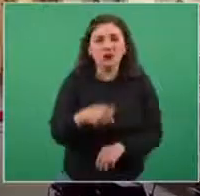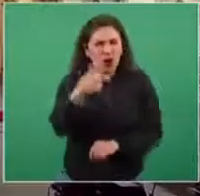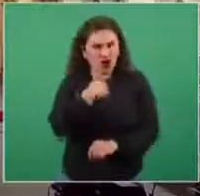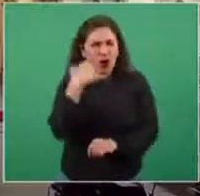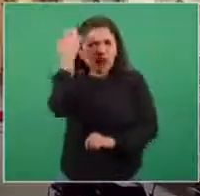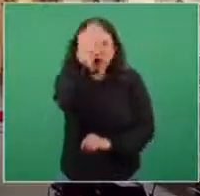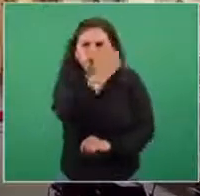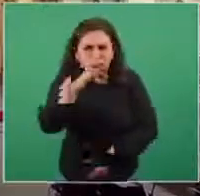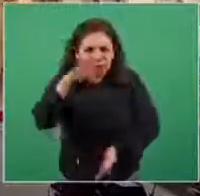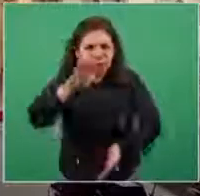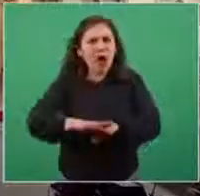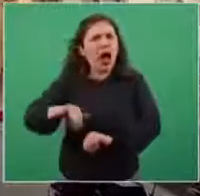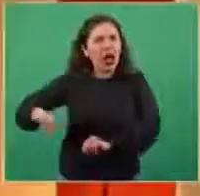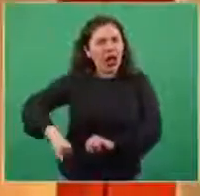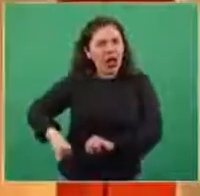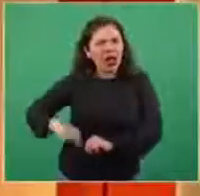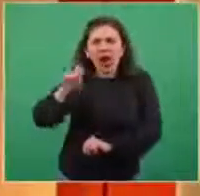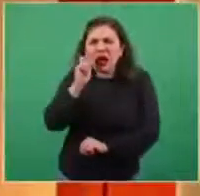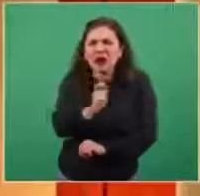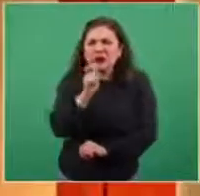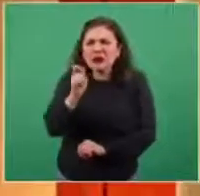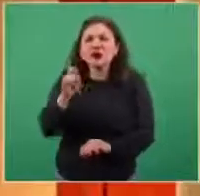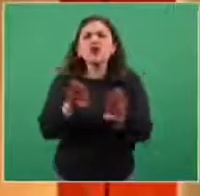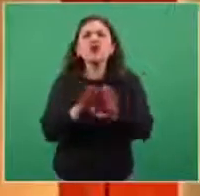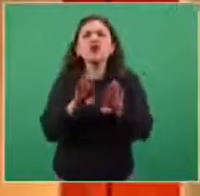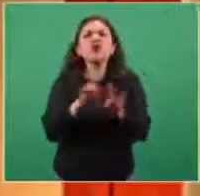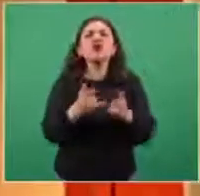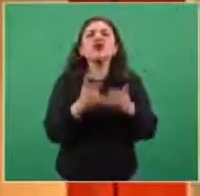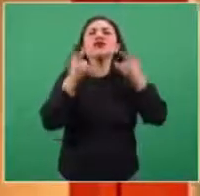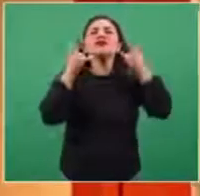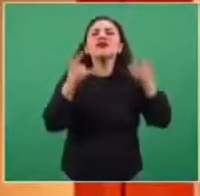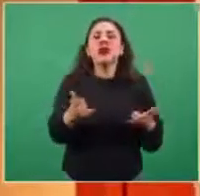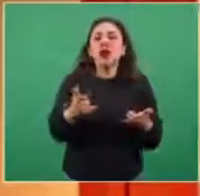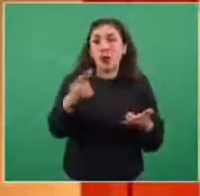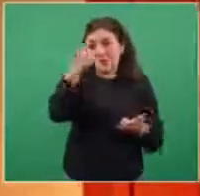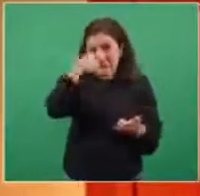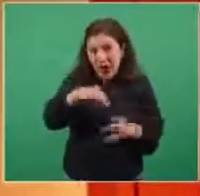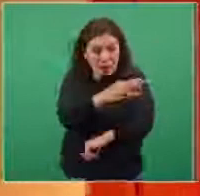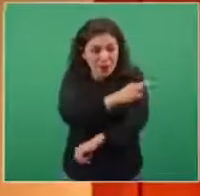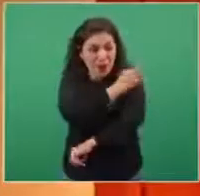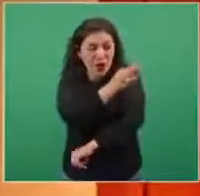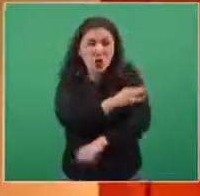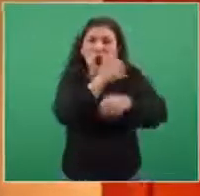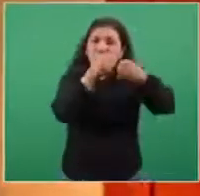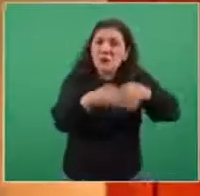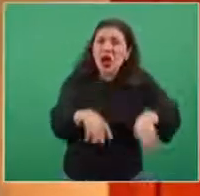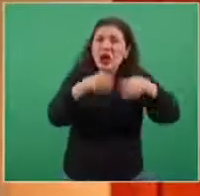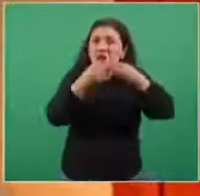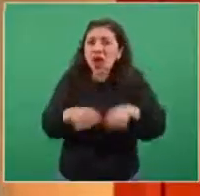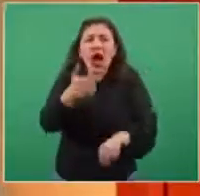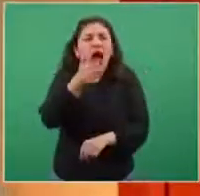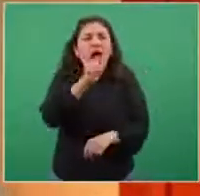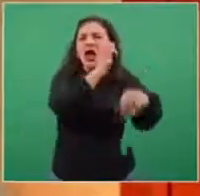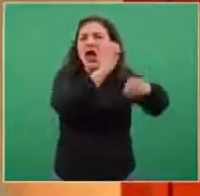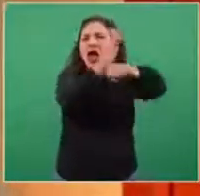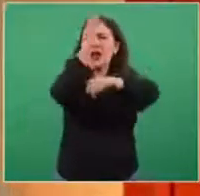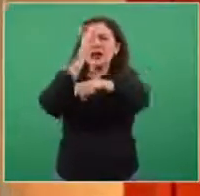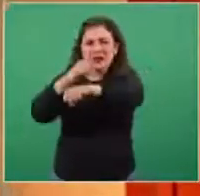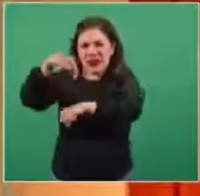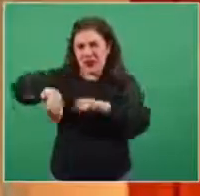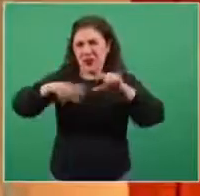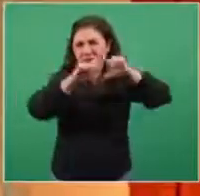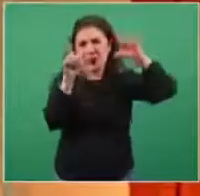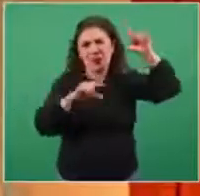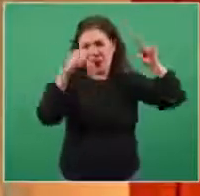haciendo un análisis muy interesante sobre la historia del desperdicio de vacunación en las entidades federativas de